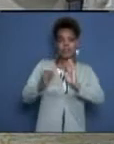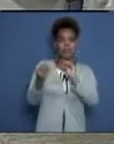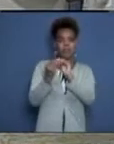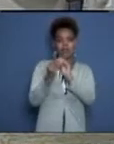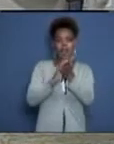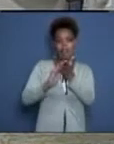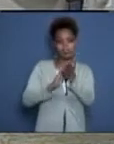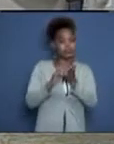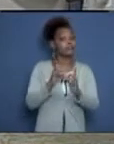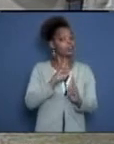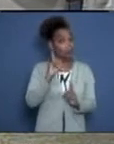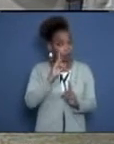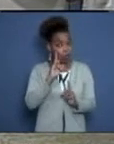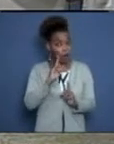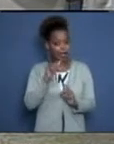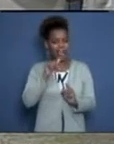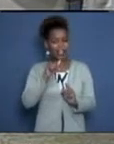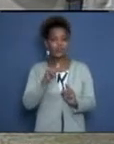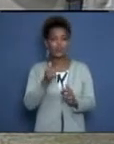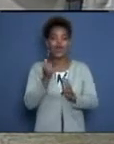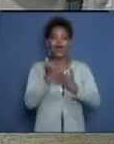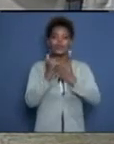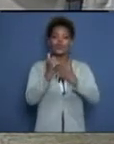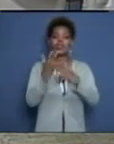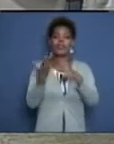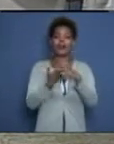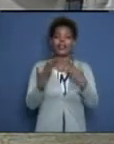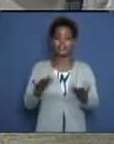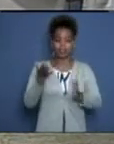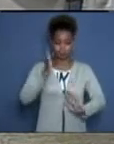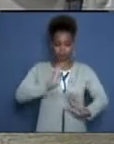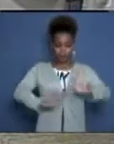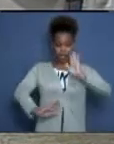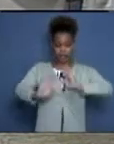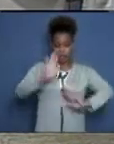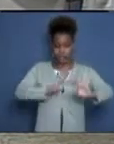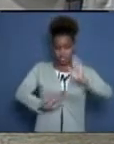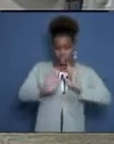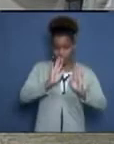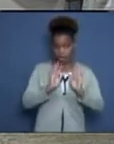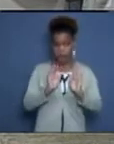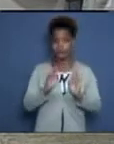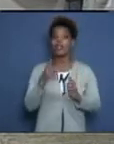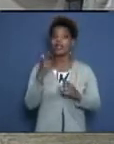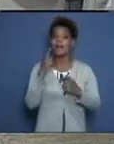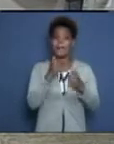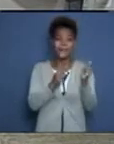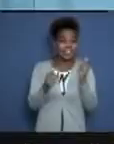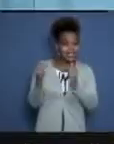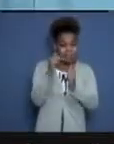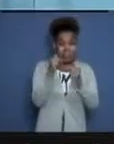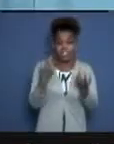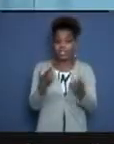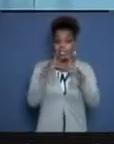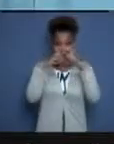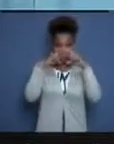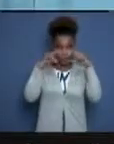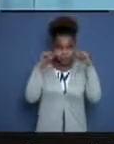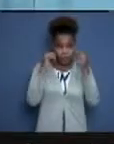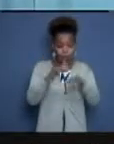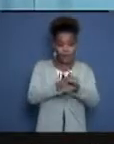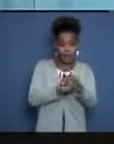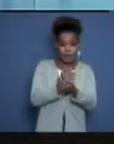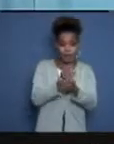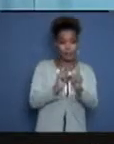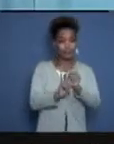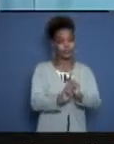contrario, es que lo único que no enferma a la COVID es la protección, nasobuco, lavado de manos y distanciamiento oficial. Bueno, por acá también nos